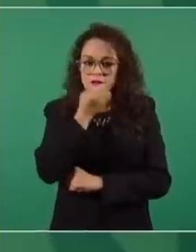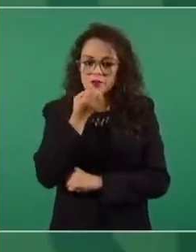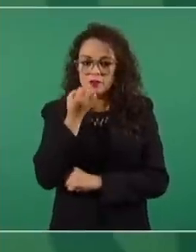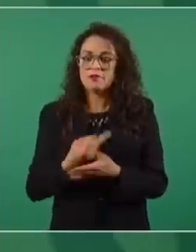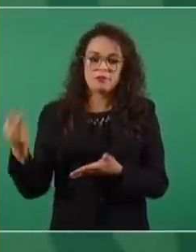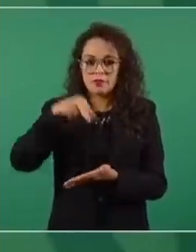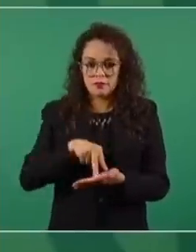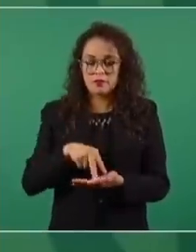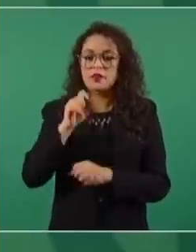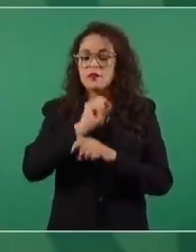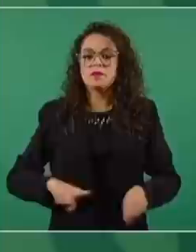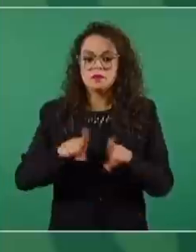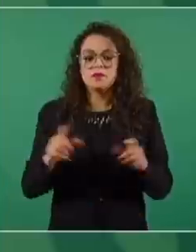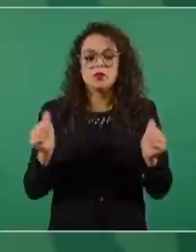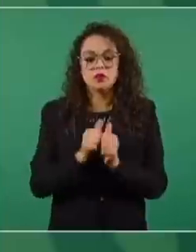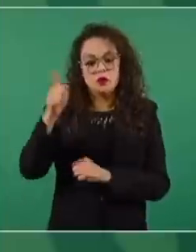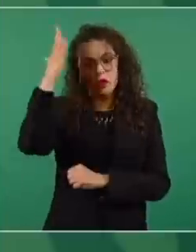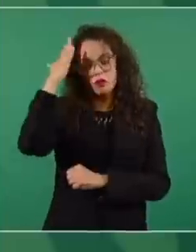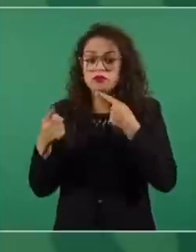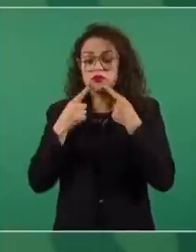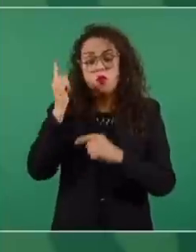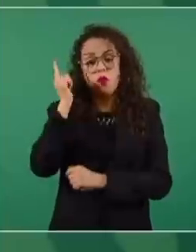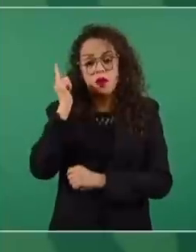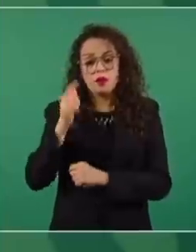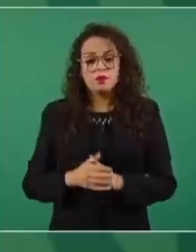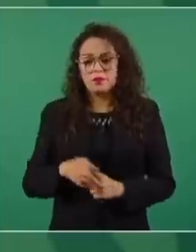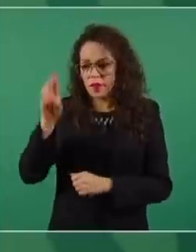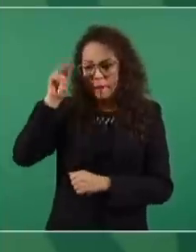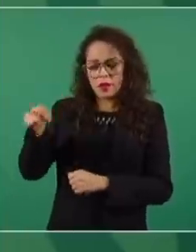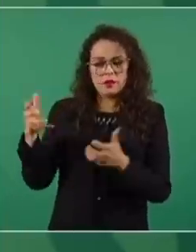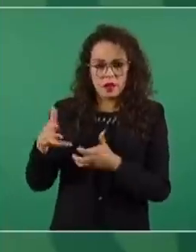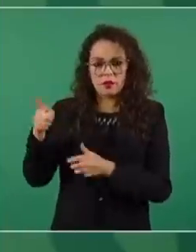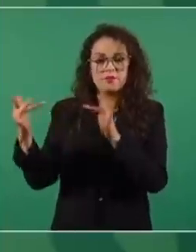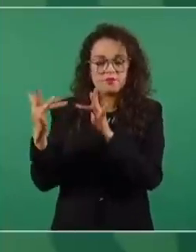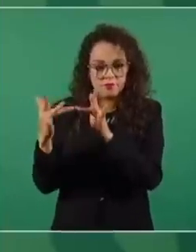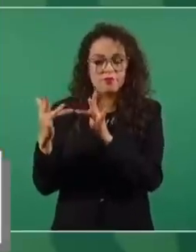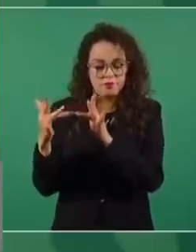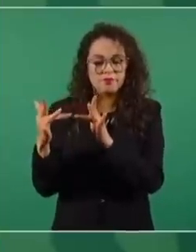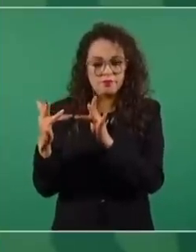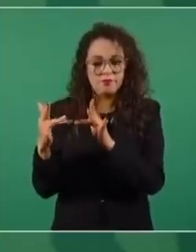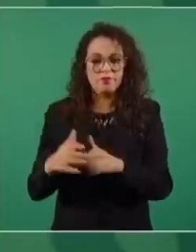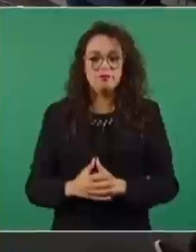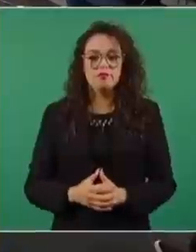con los dirigentes de la Coordinadora. La maestra está estableciendo comunicación con ellos.